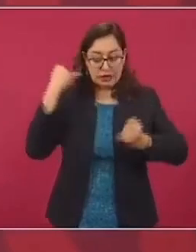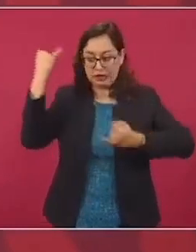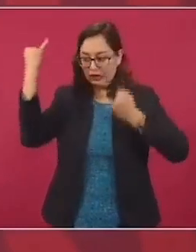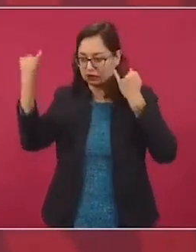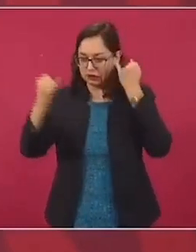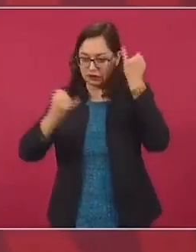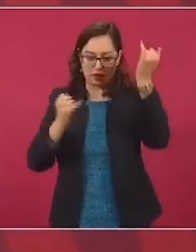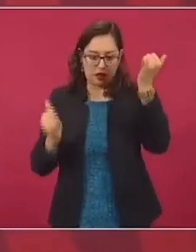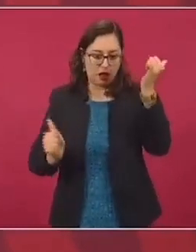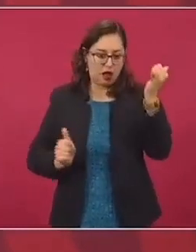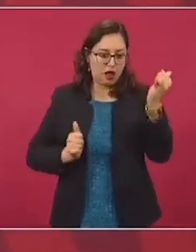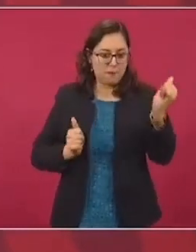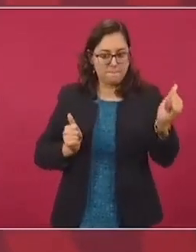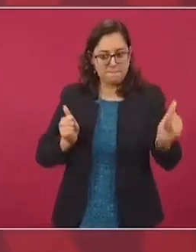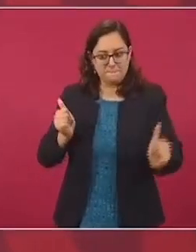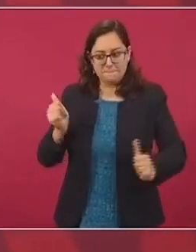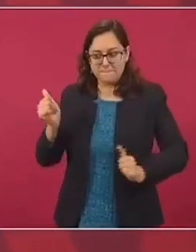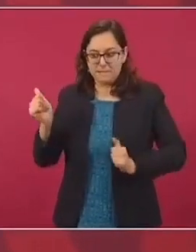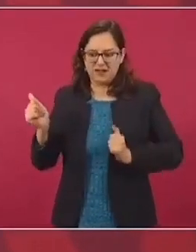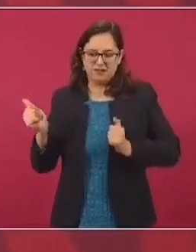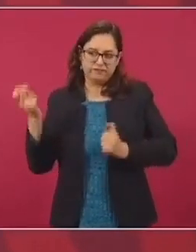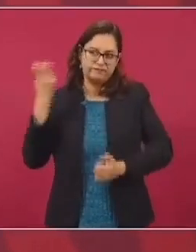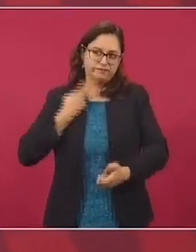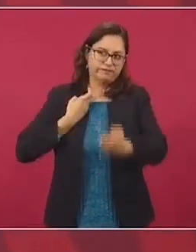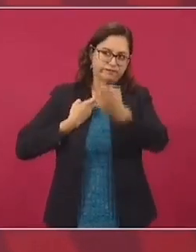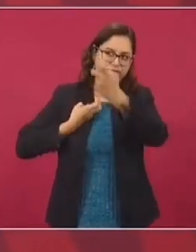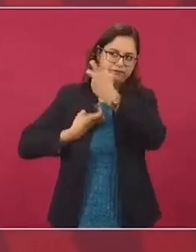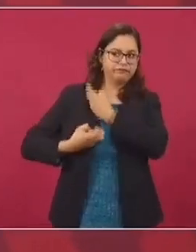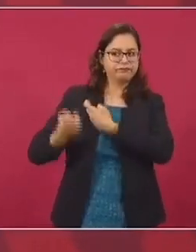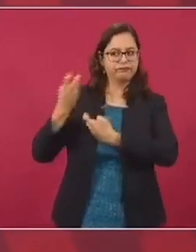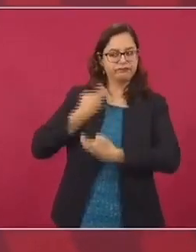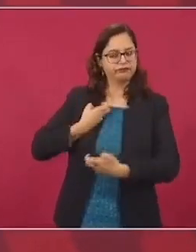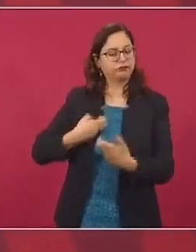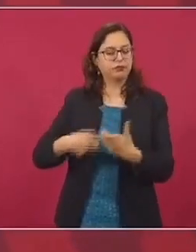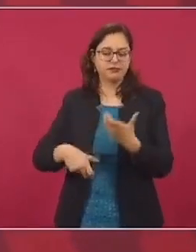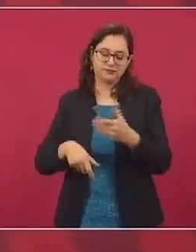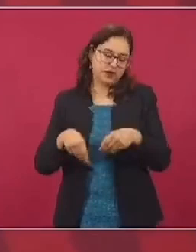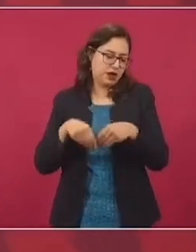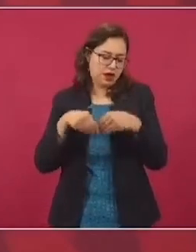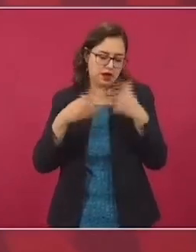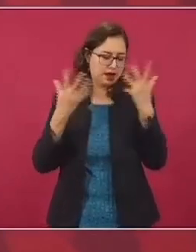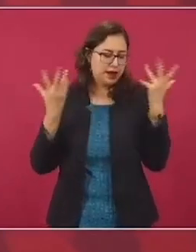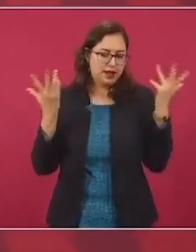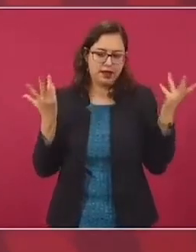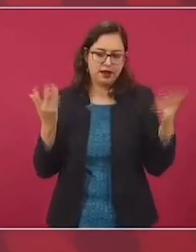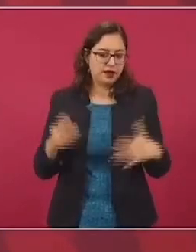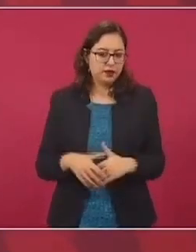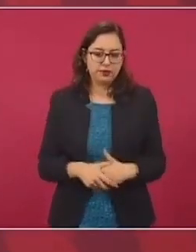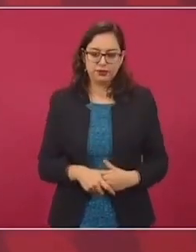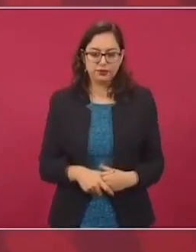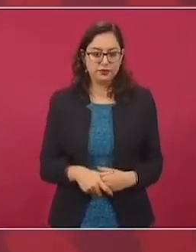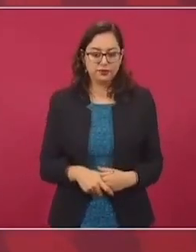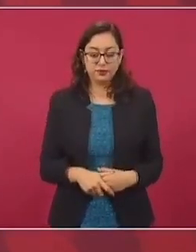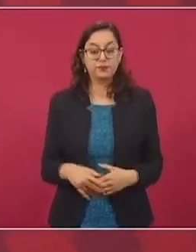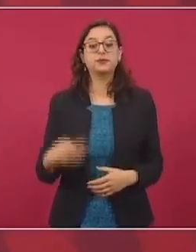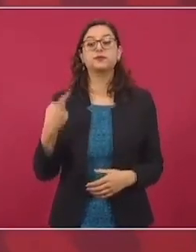atacarnos. Pero en realidad, en el fondo,